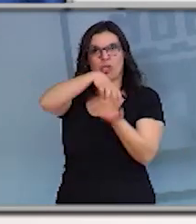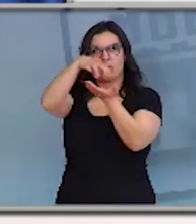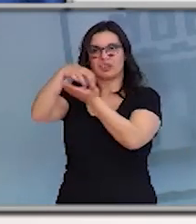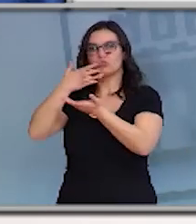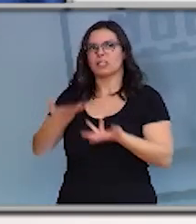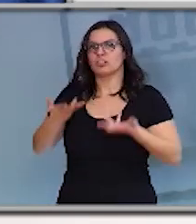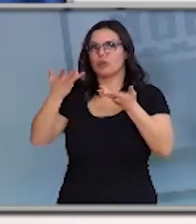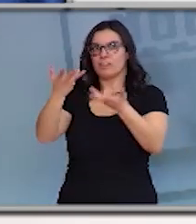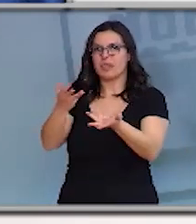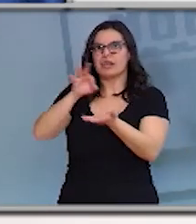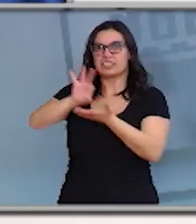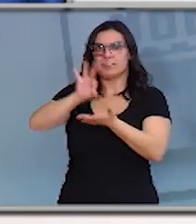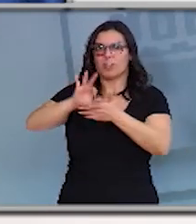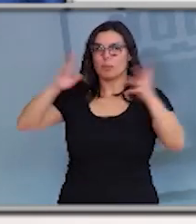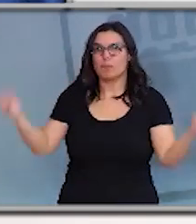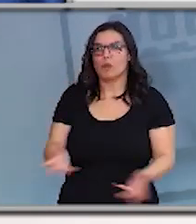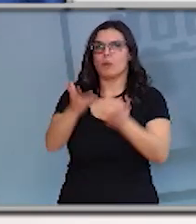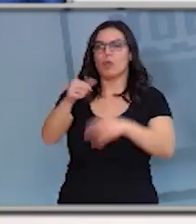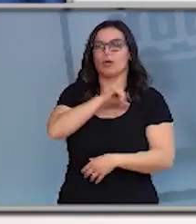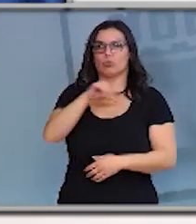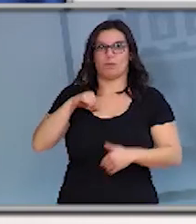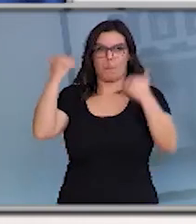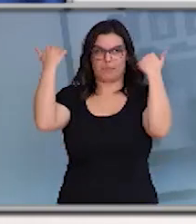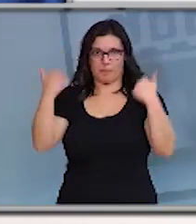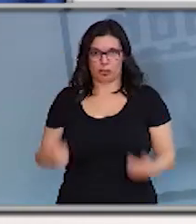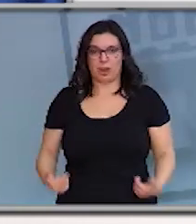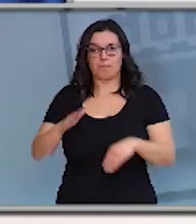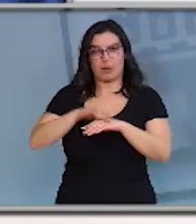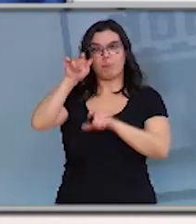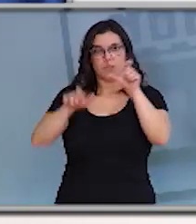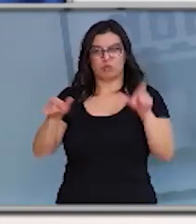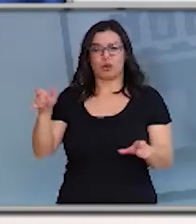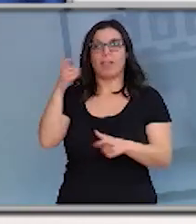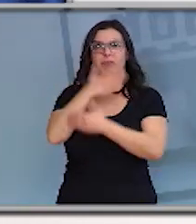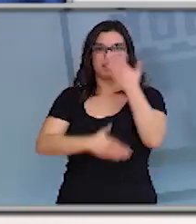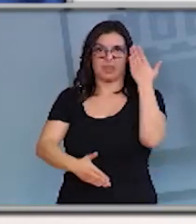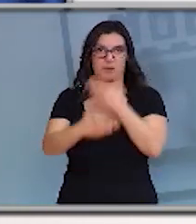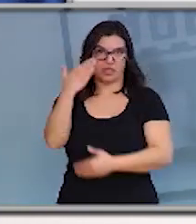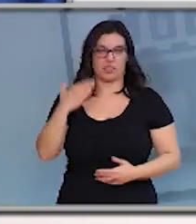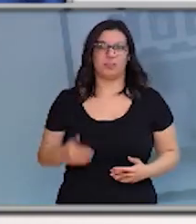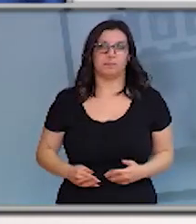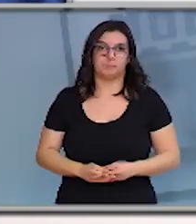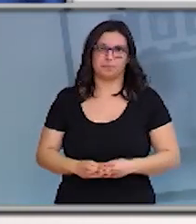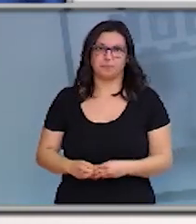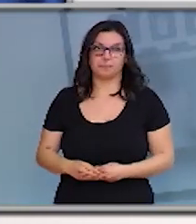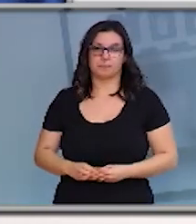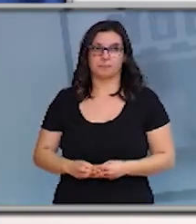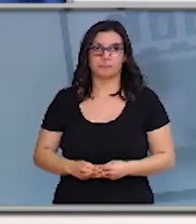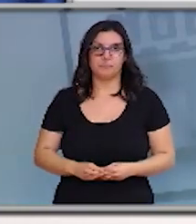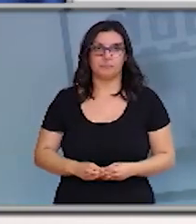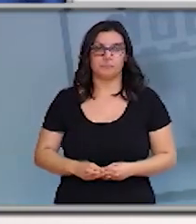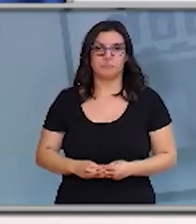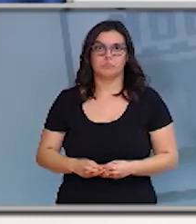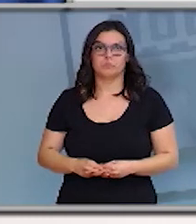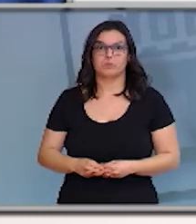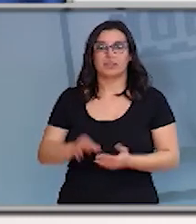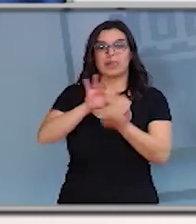servicios de promoción de la autonomía personal a personas con discapacidad. Se suspende el